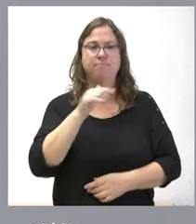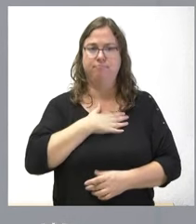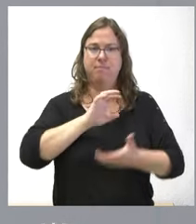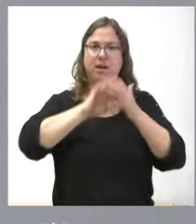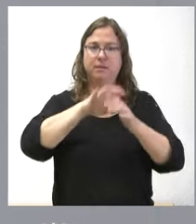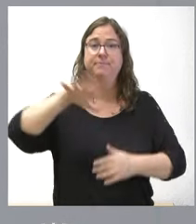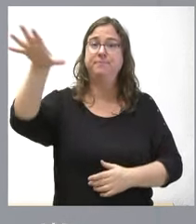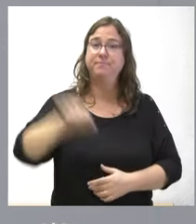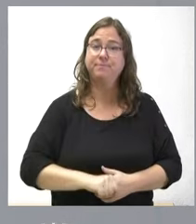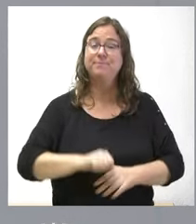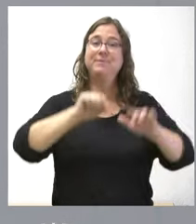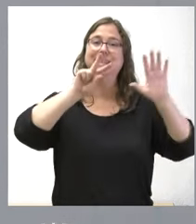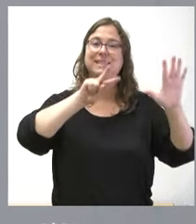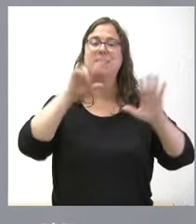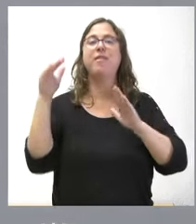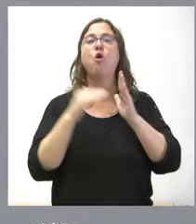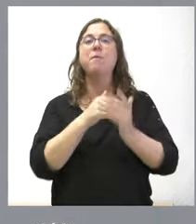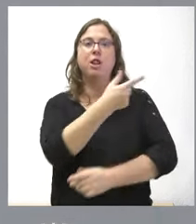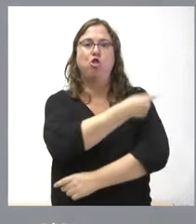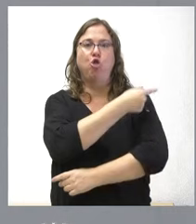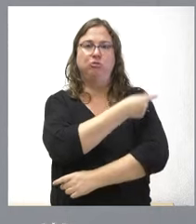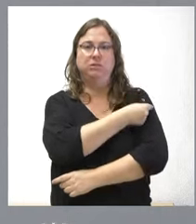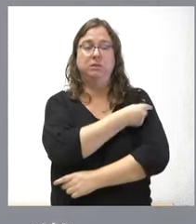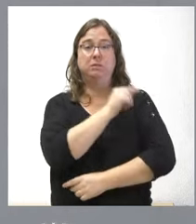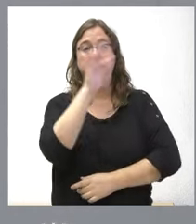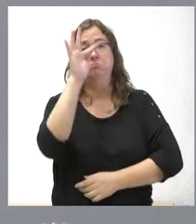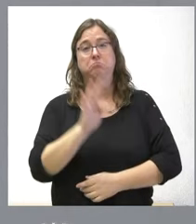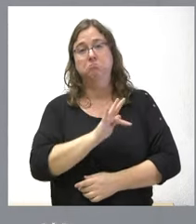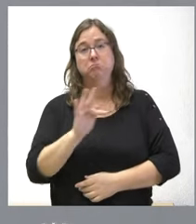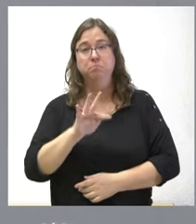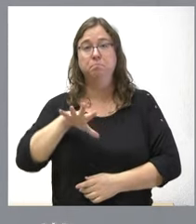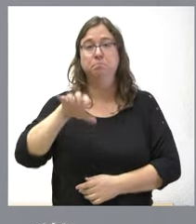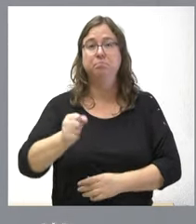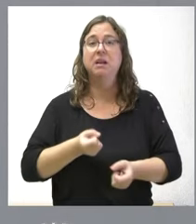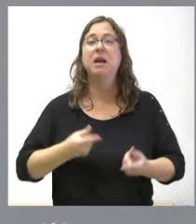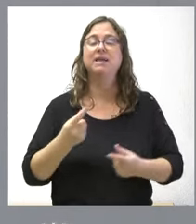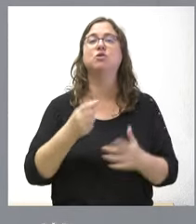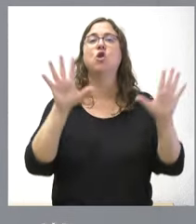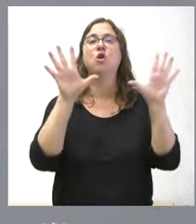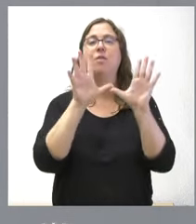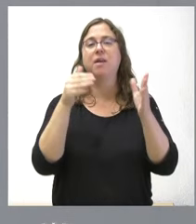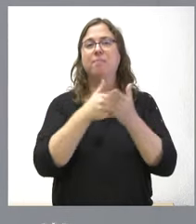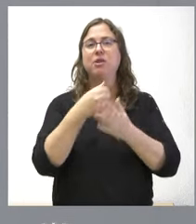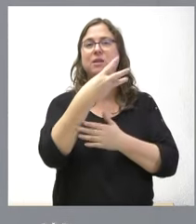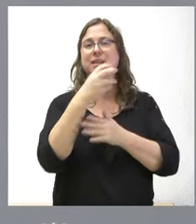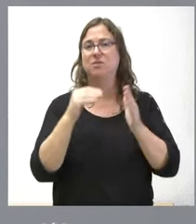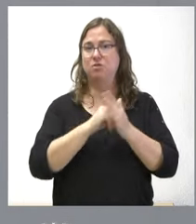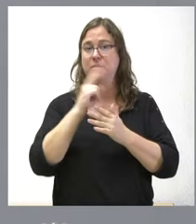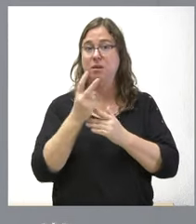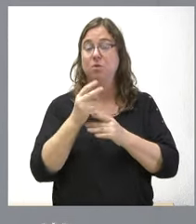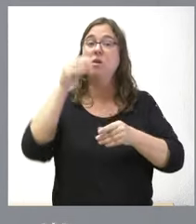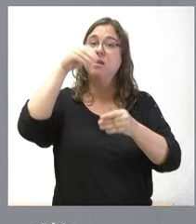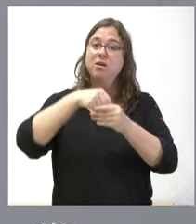adquieren 75.000 dosis. La inversión es algo más de 10.300.000 euros. Dentro del programa de vacunación de este año,